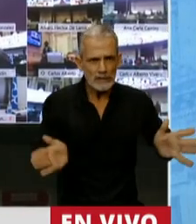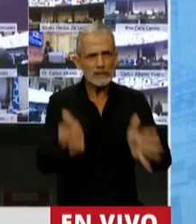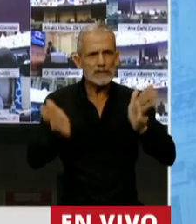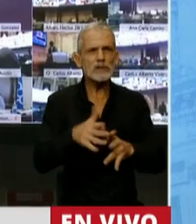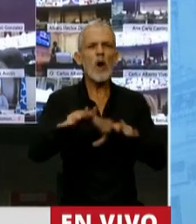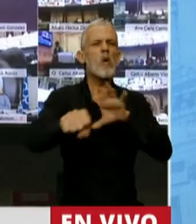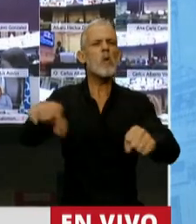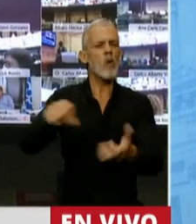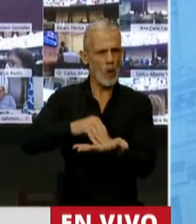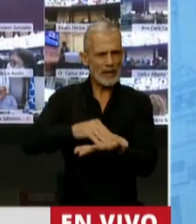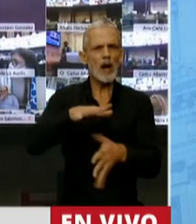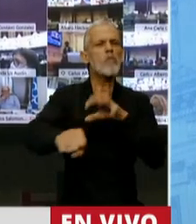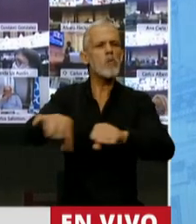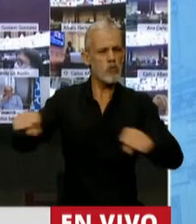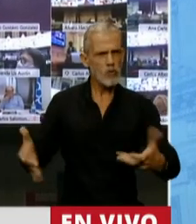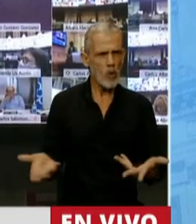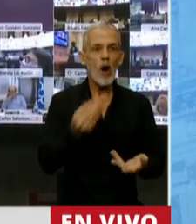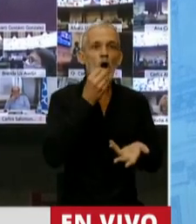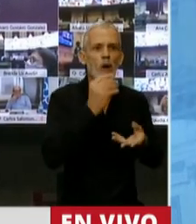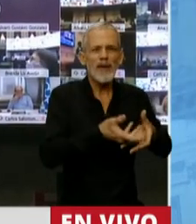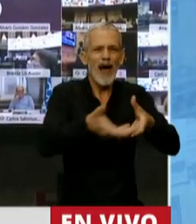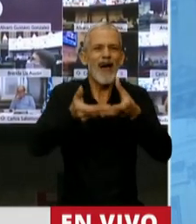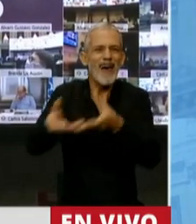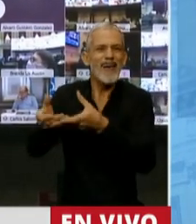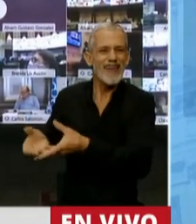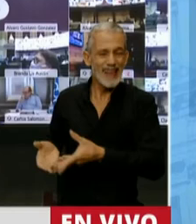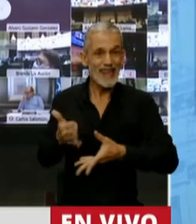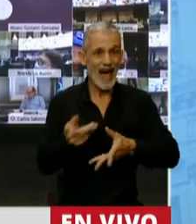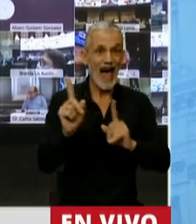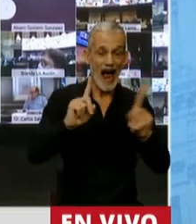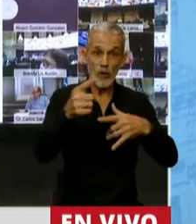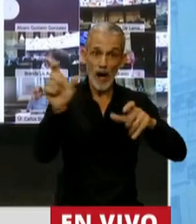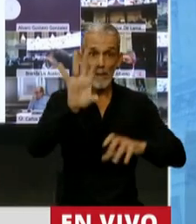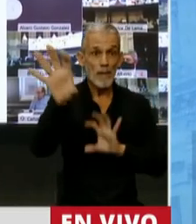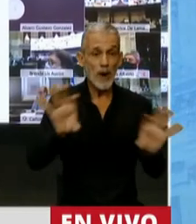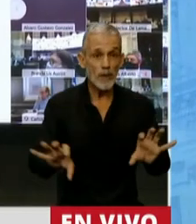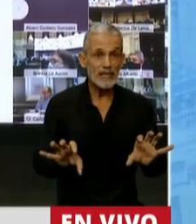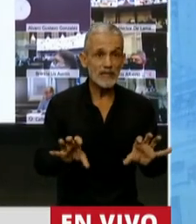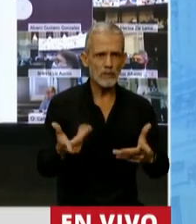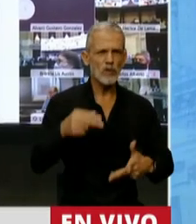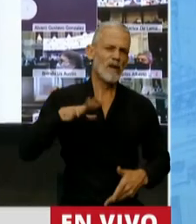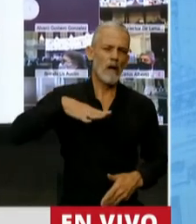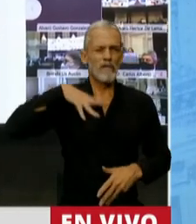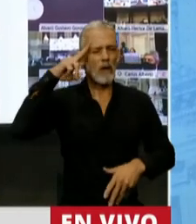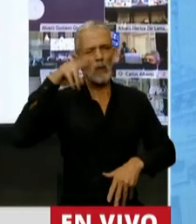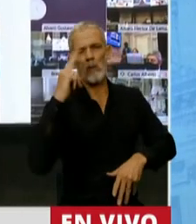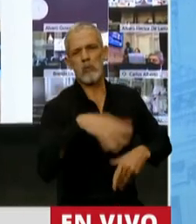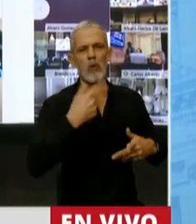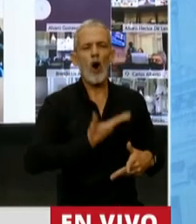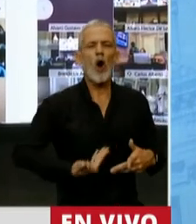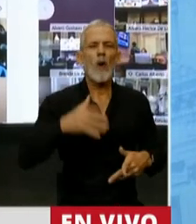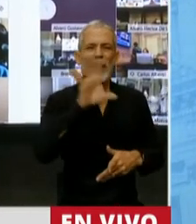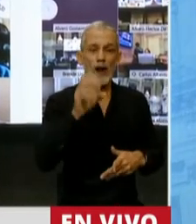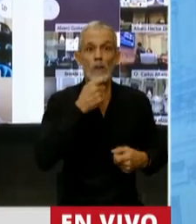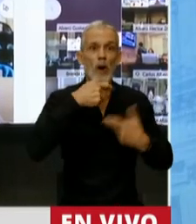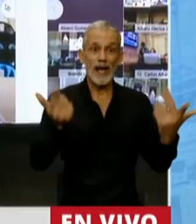usurpaciones, que le llevan comida, que le garantizan en algunas provincias y le faltan el respeto a la gobernadora, como